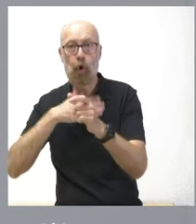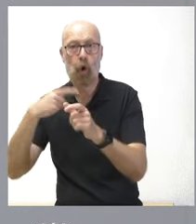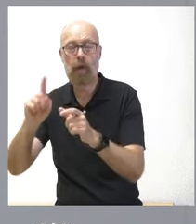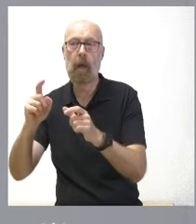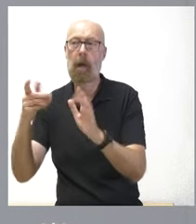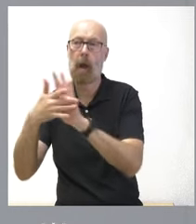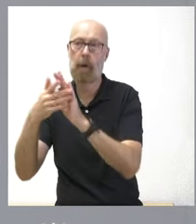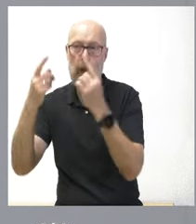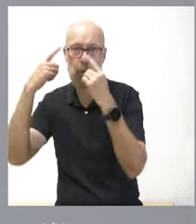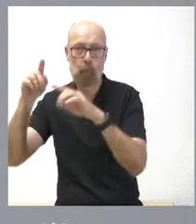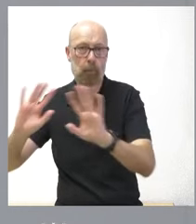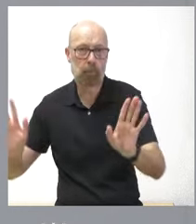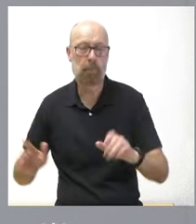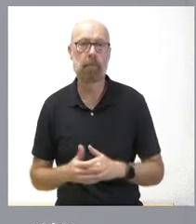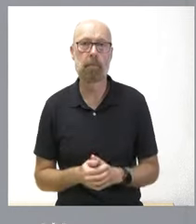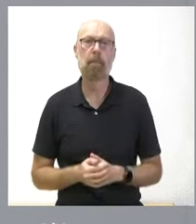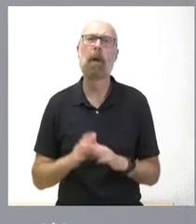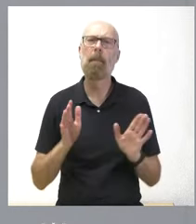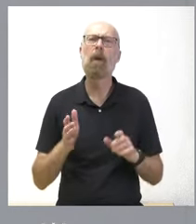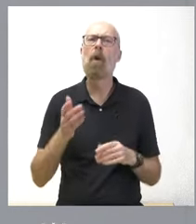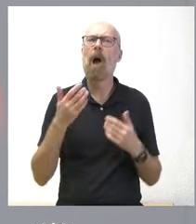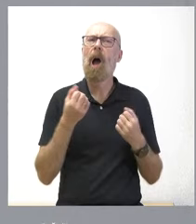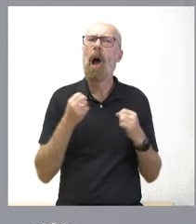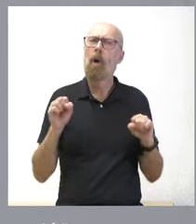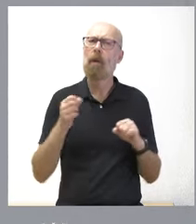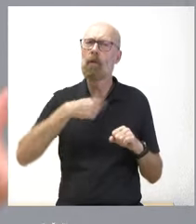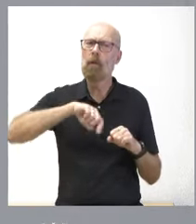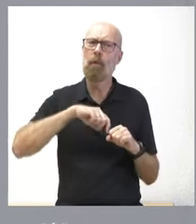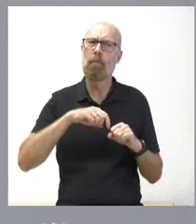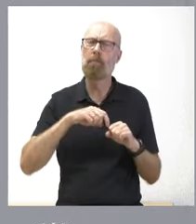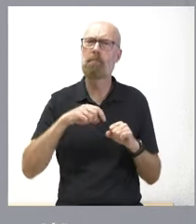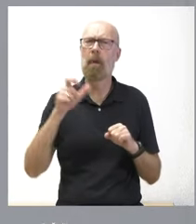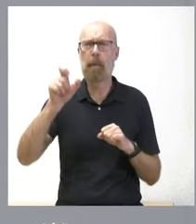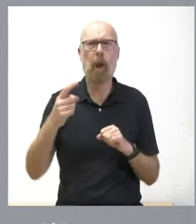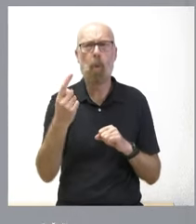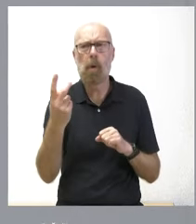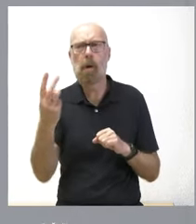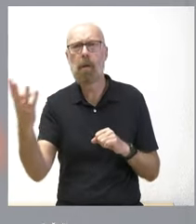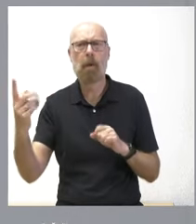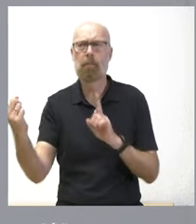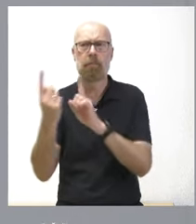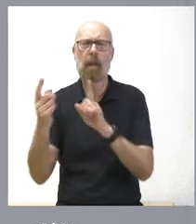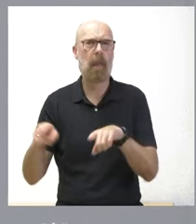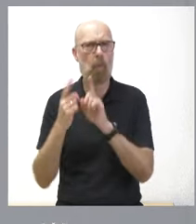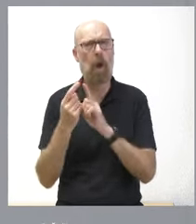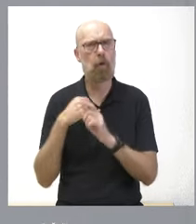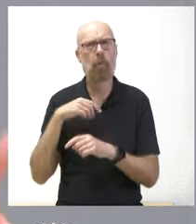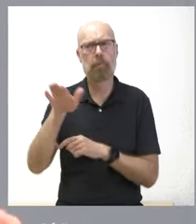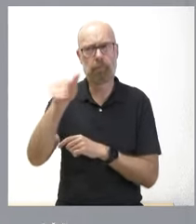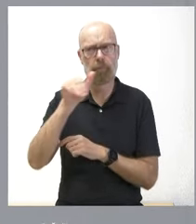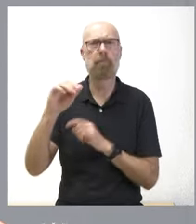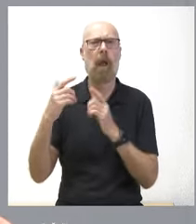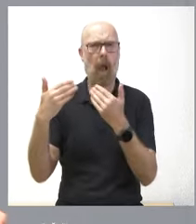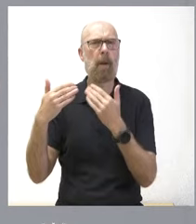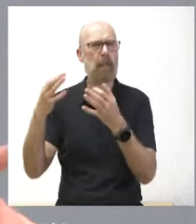aunque sean representaciones singulares de una única persona, les seguimos invitando. Nuestra invitación no tiene que ver con el peso